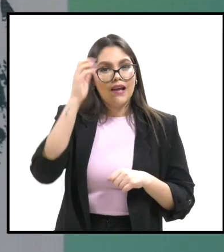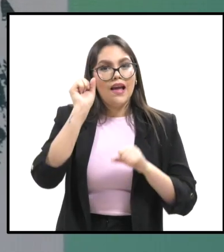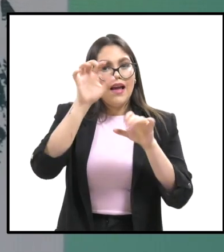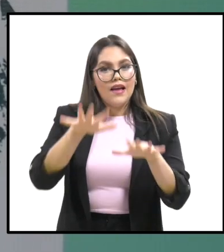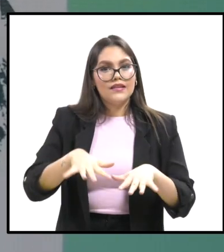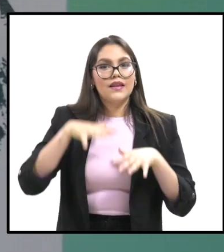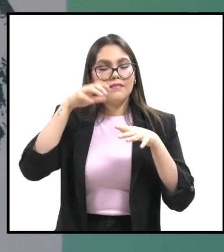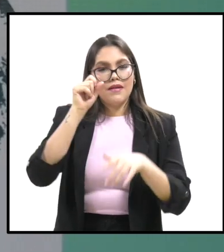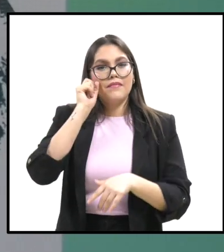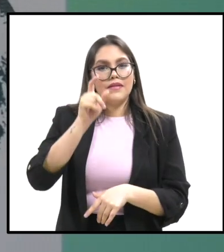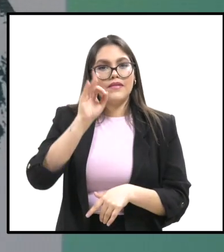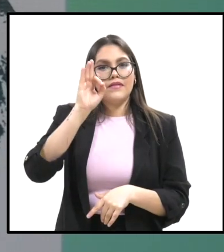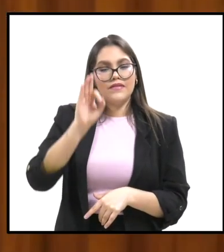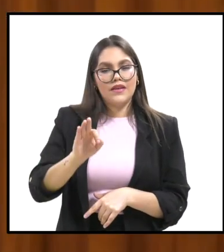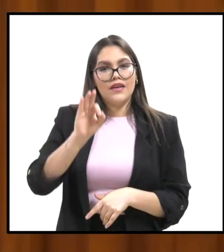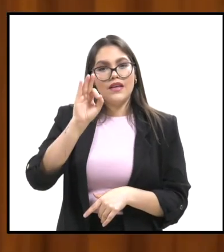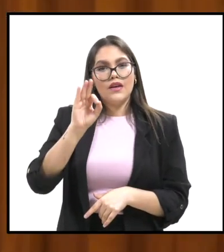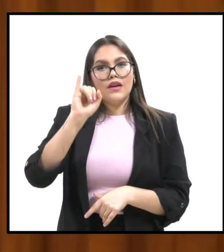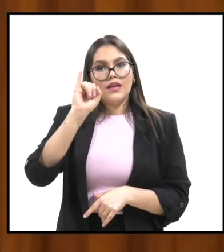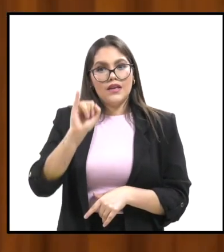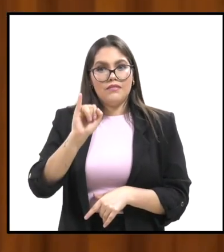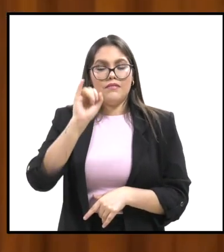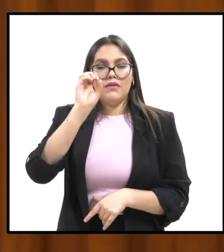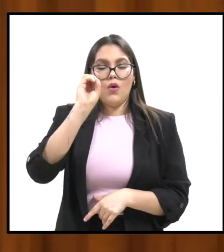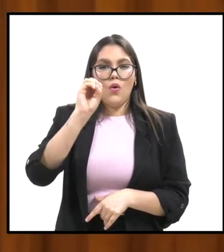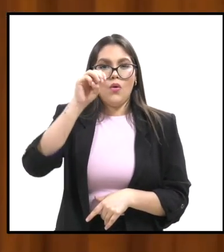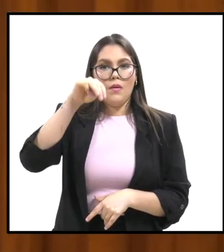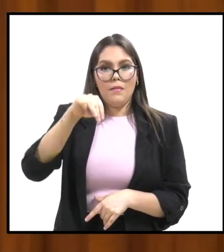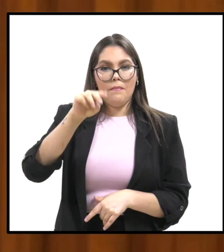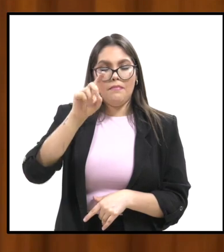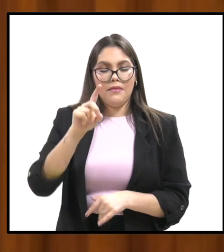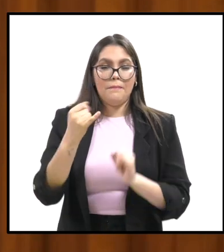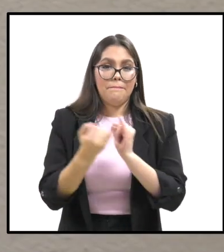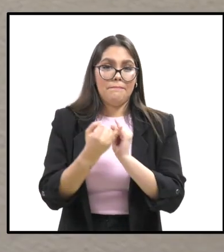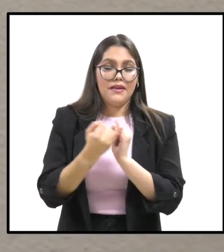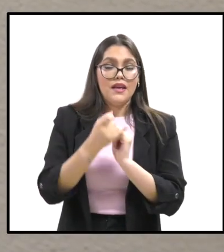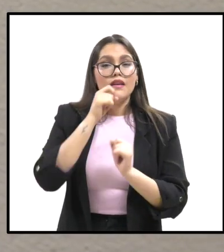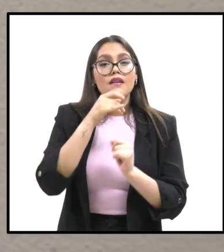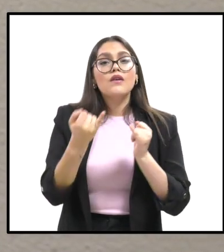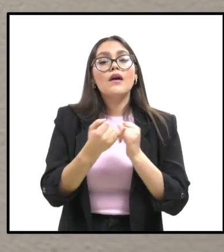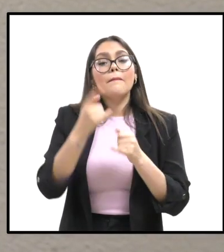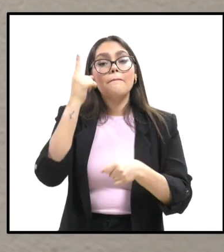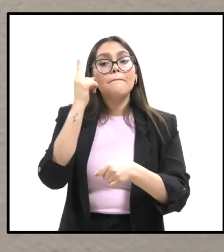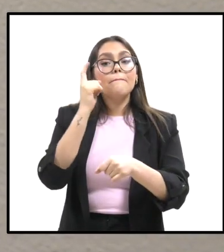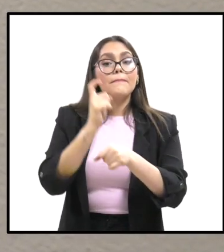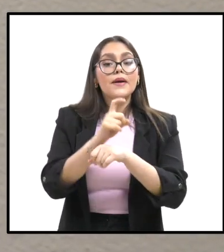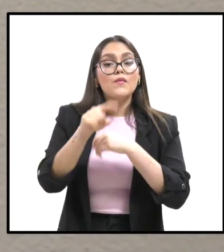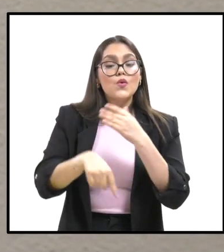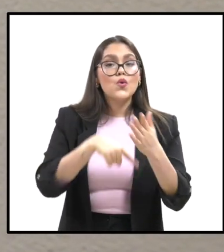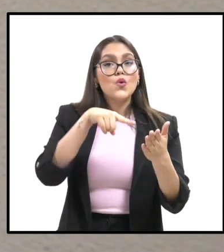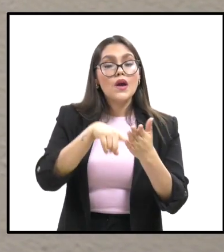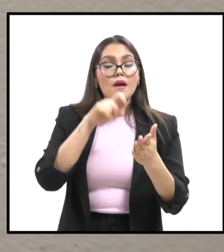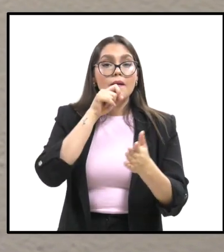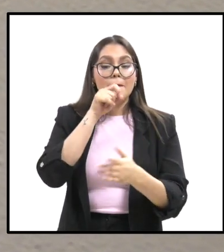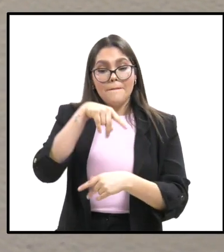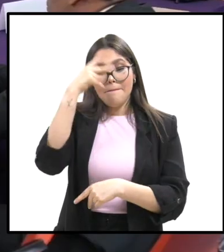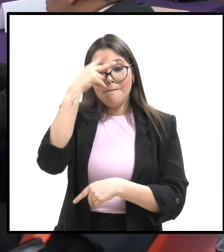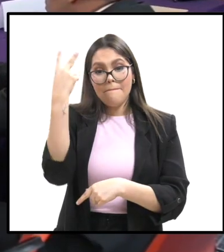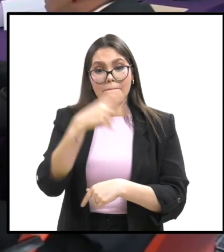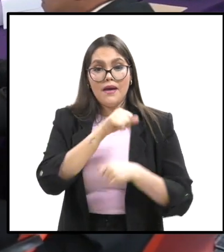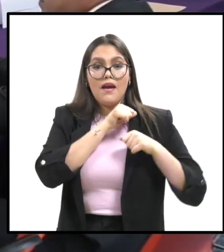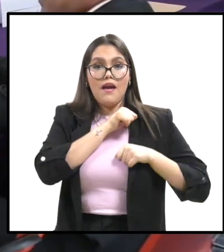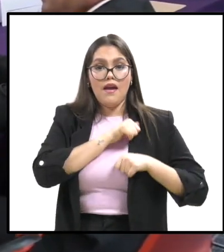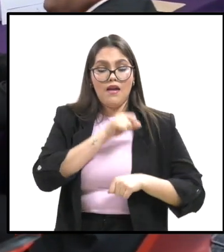Asamblea 2022 de la Federación Iberoamericana del Ombudsperson, y se convirtió en el primer organismo local